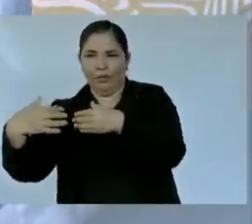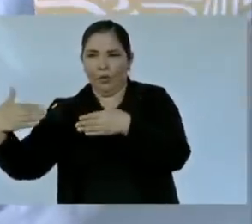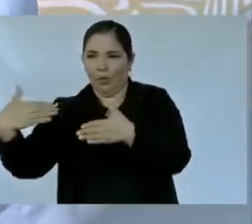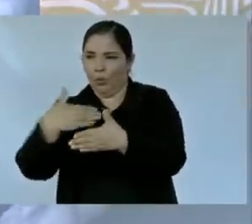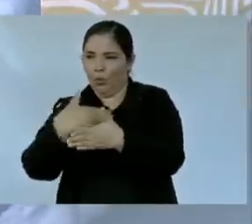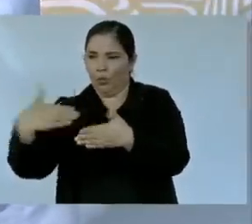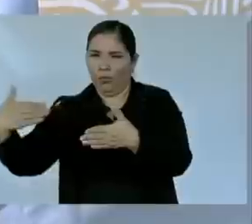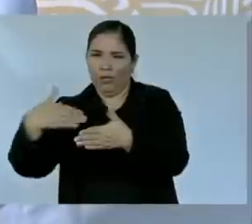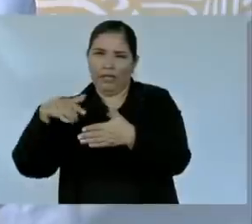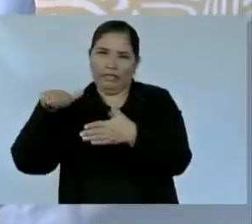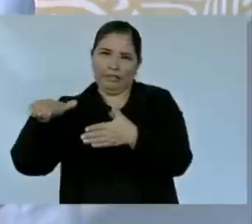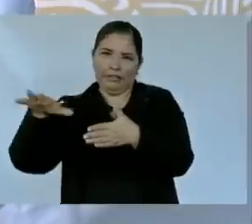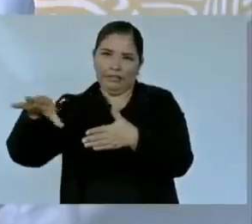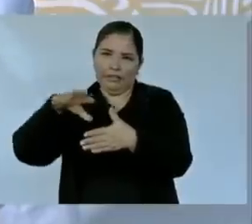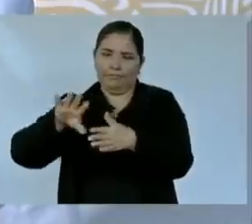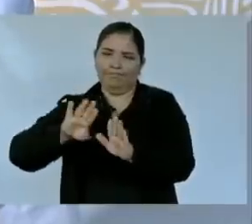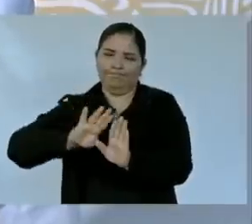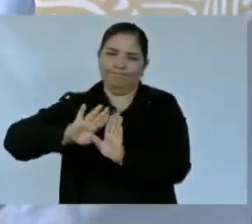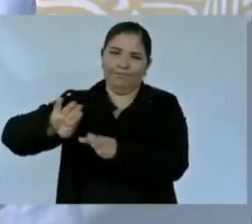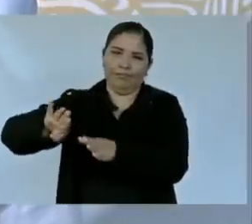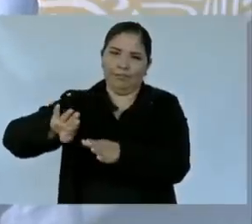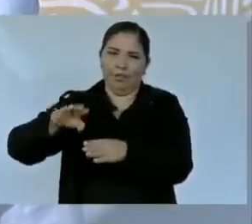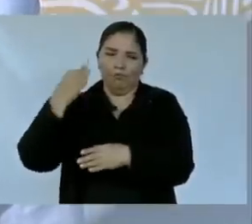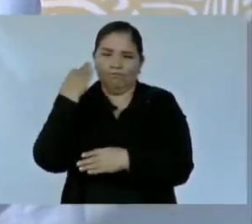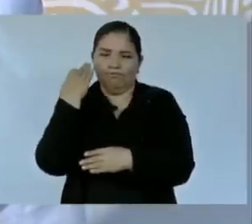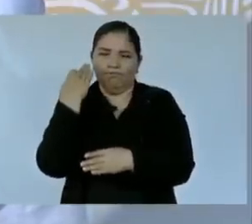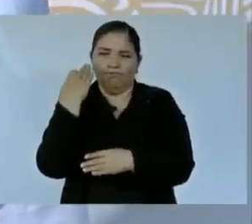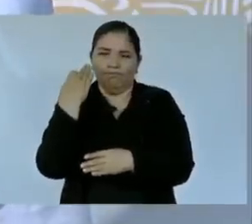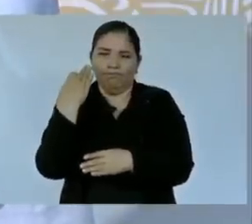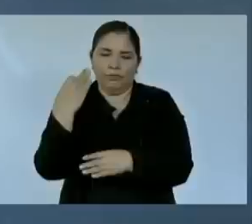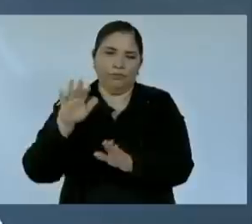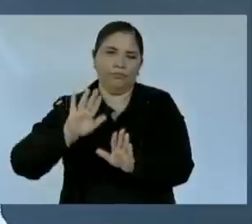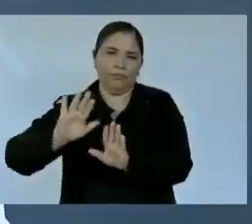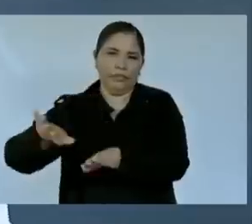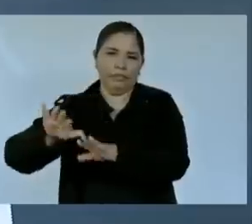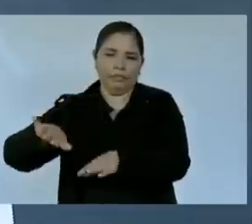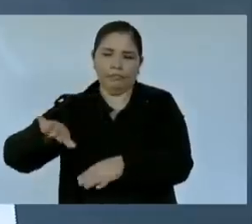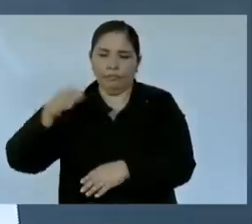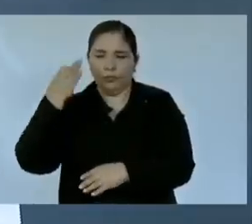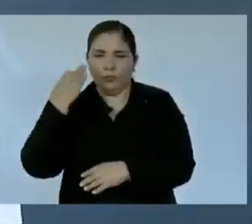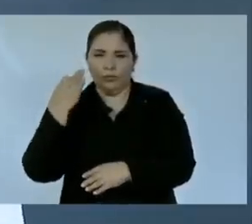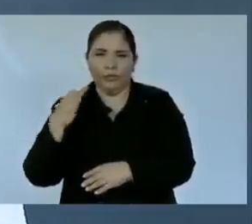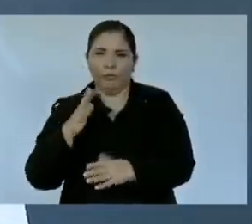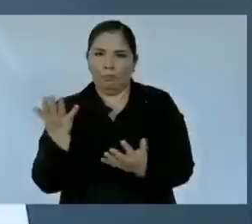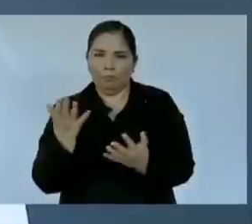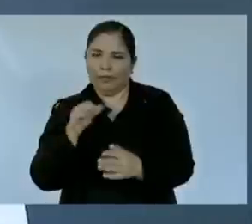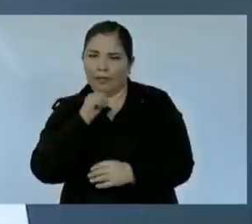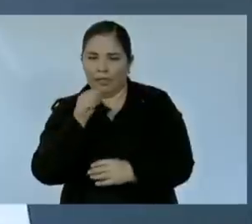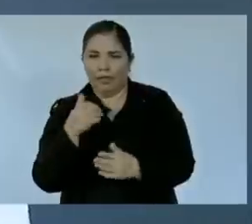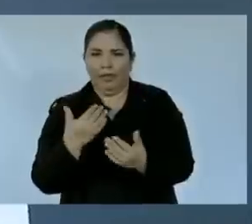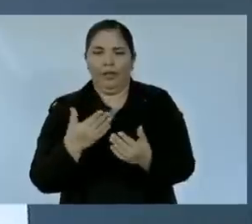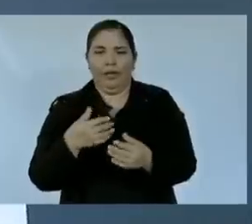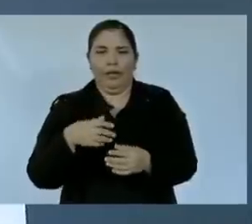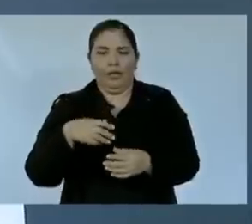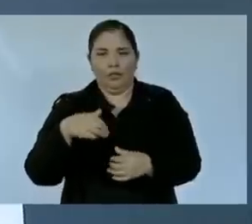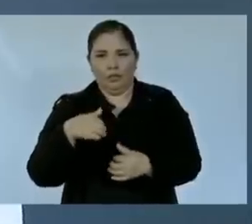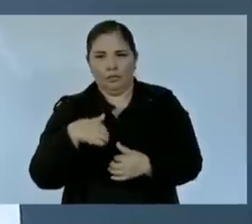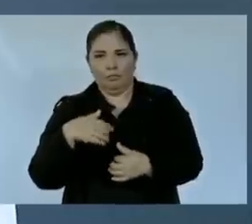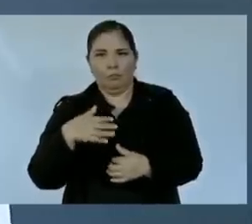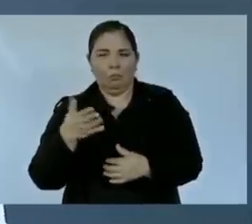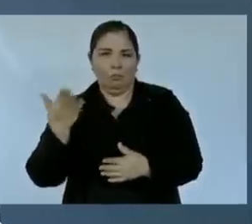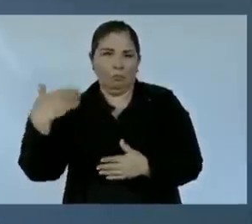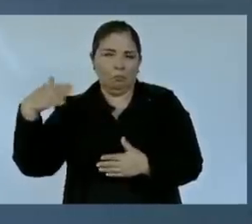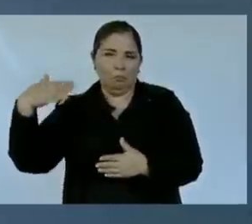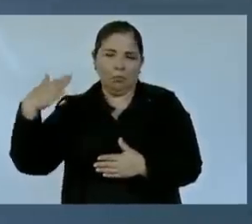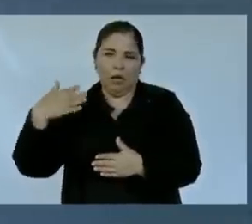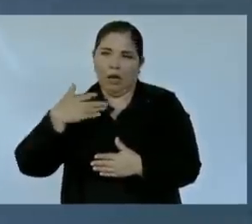marginadas, muy abandonadas. y hablo de marginación